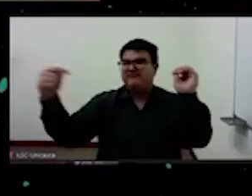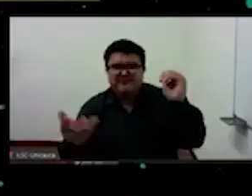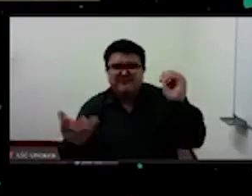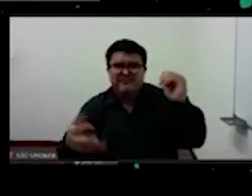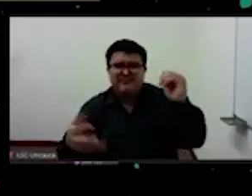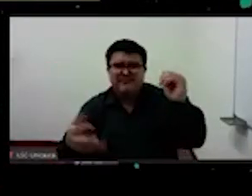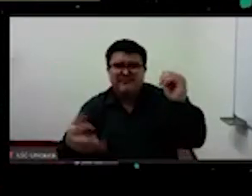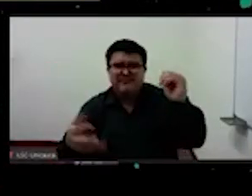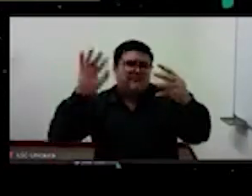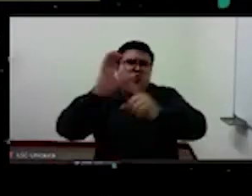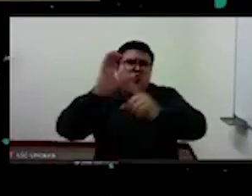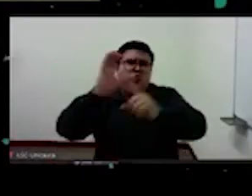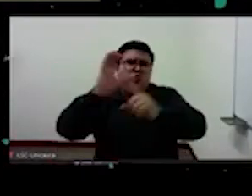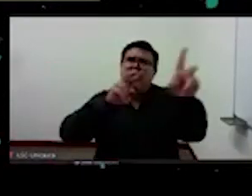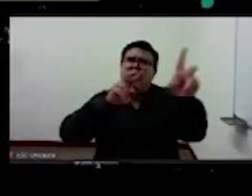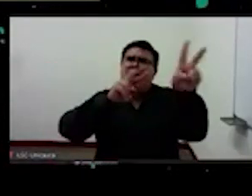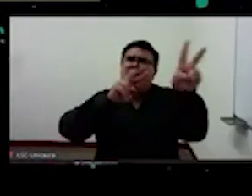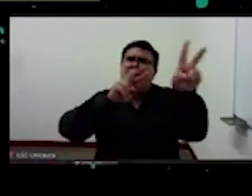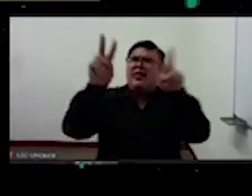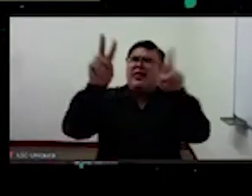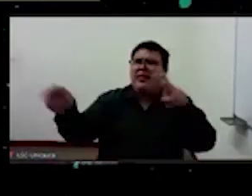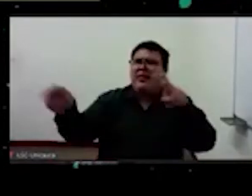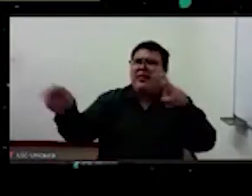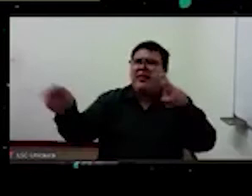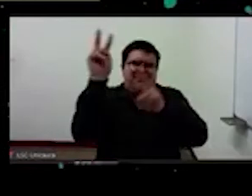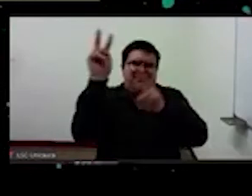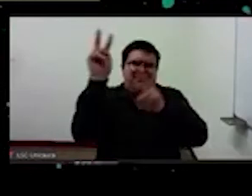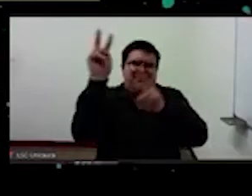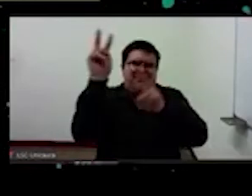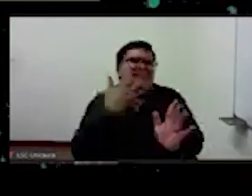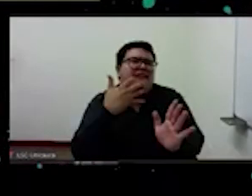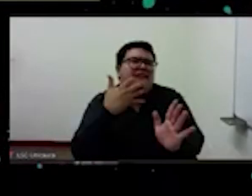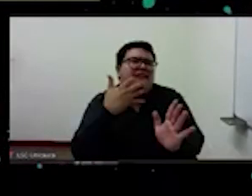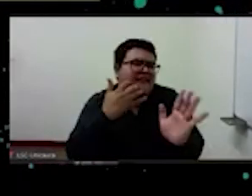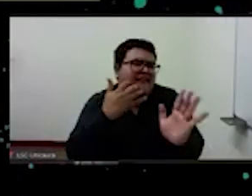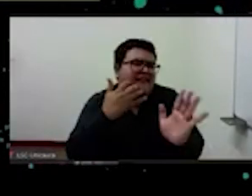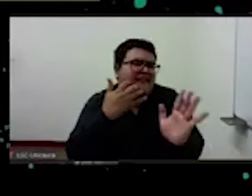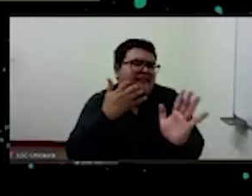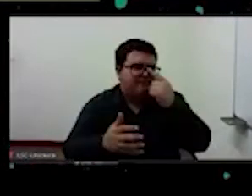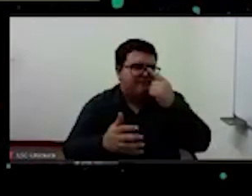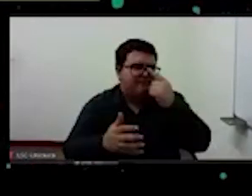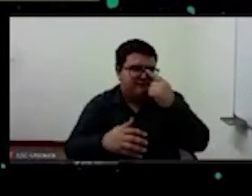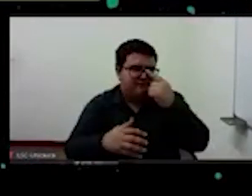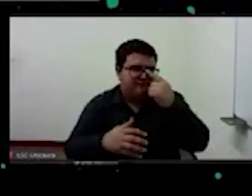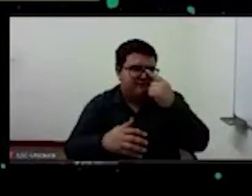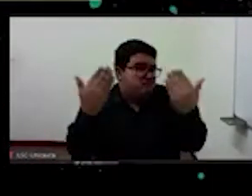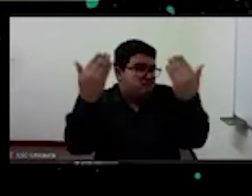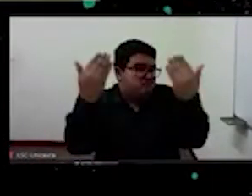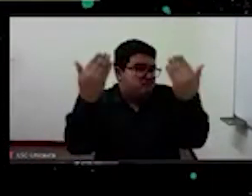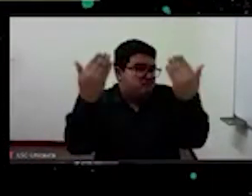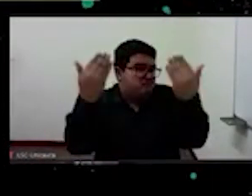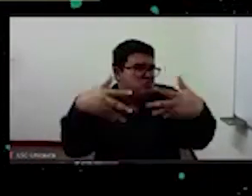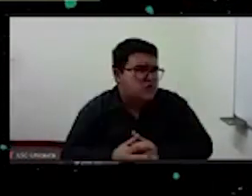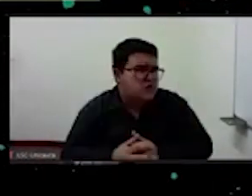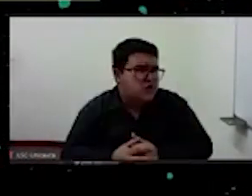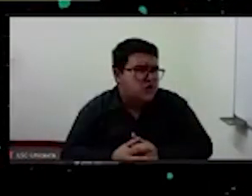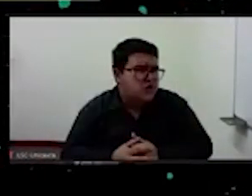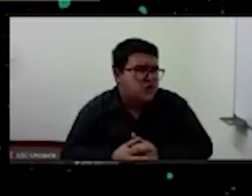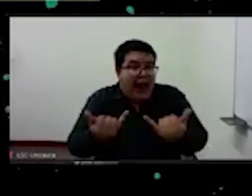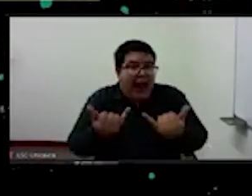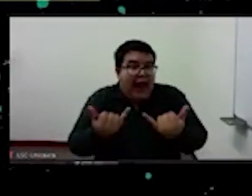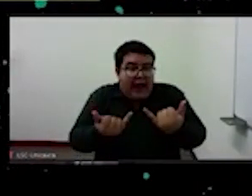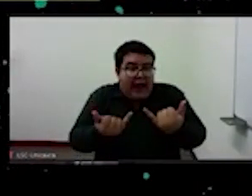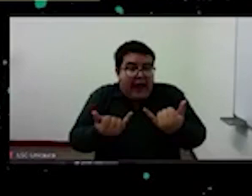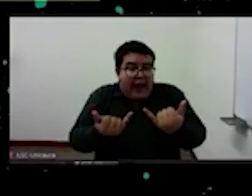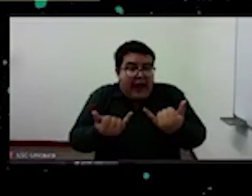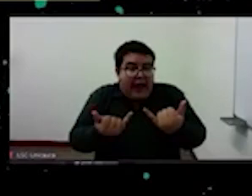culturas por ejemplo sería útil hoy sería muy útil